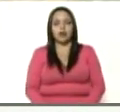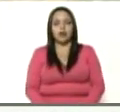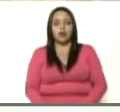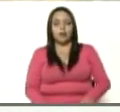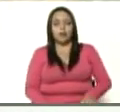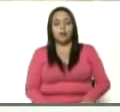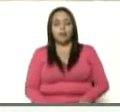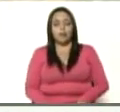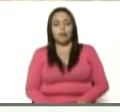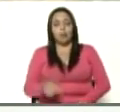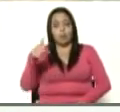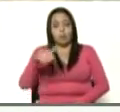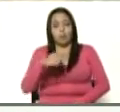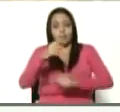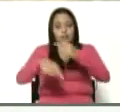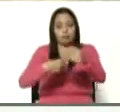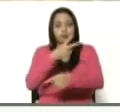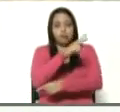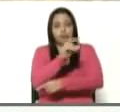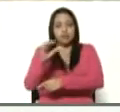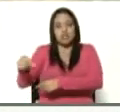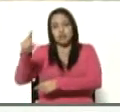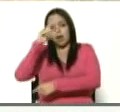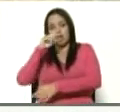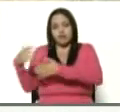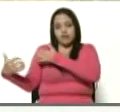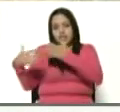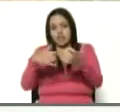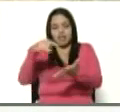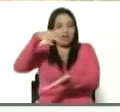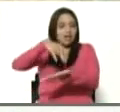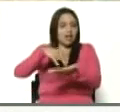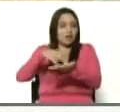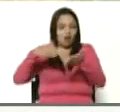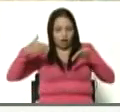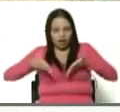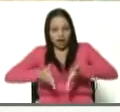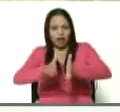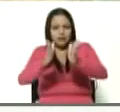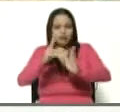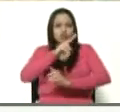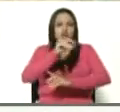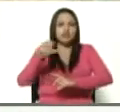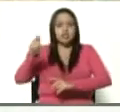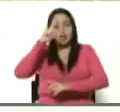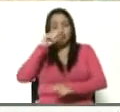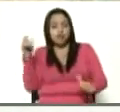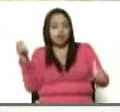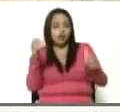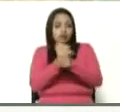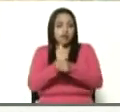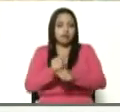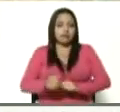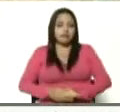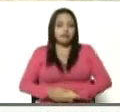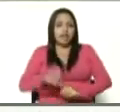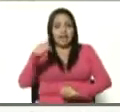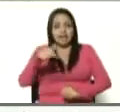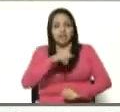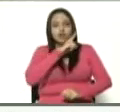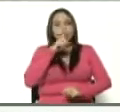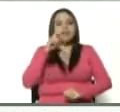años de la gesta histórica de la batalla de Carabobo, en la ruta bicentenaria nos encontramos desde el sector El